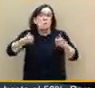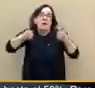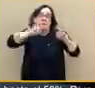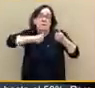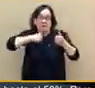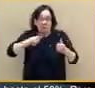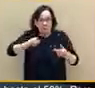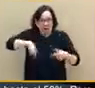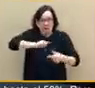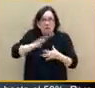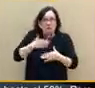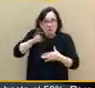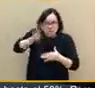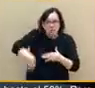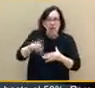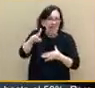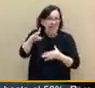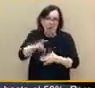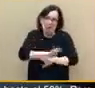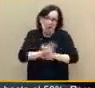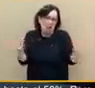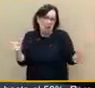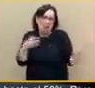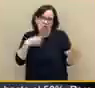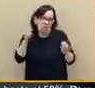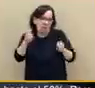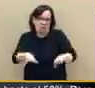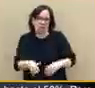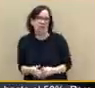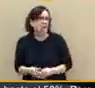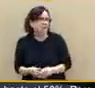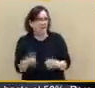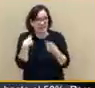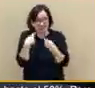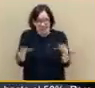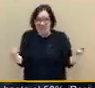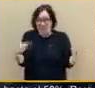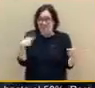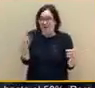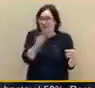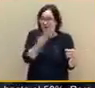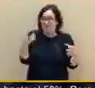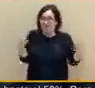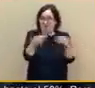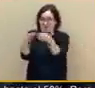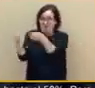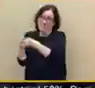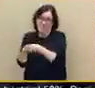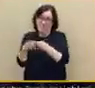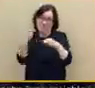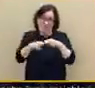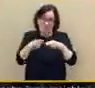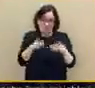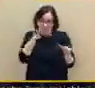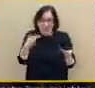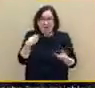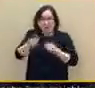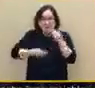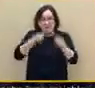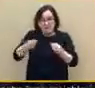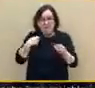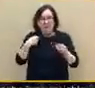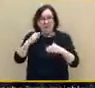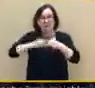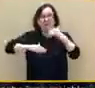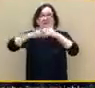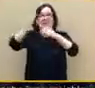la diferencia entre ustedes y nosotros. Por eso, nosotros lo que hemos hecho ha sido reconstruir el Pacto de Toledo, cumplir con las